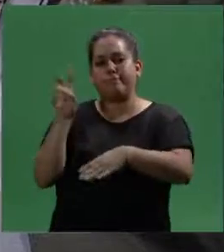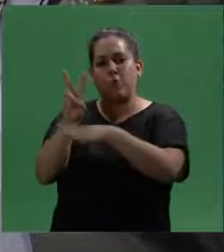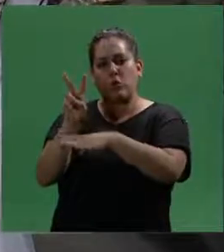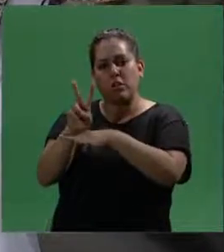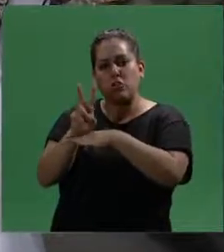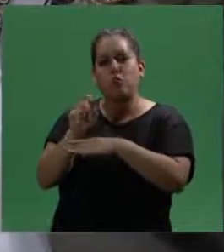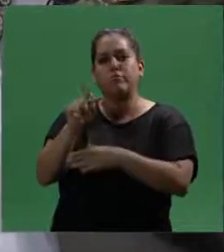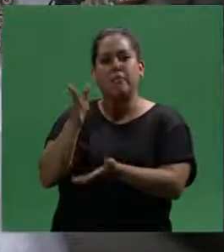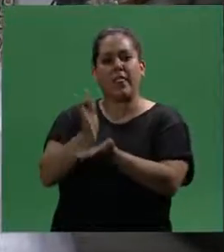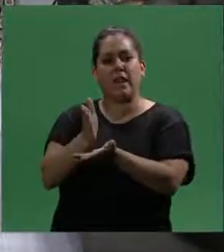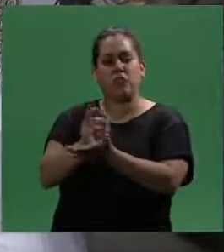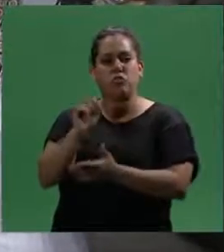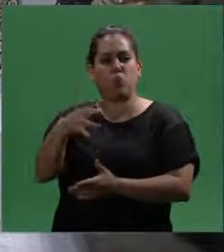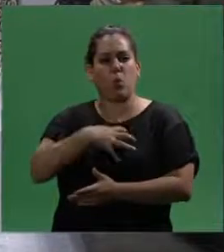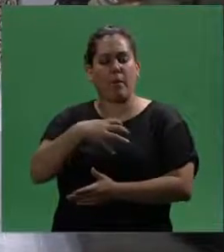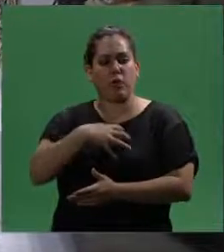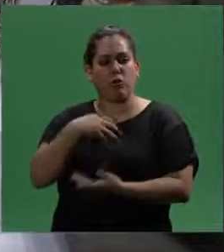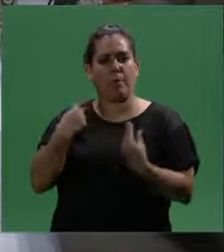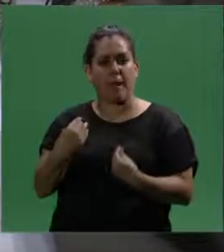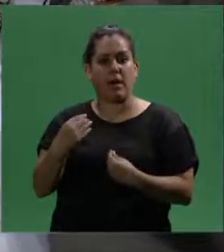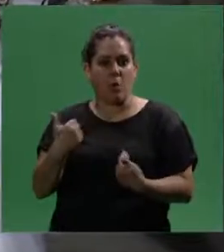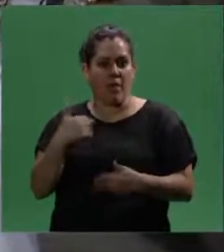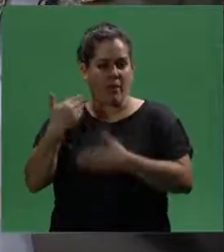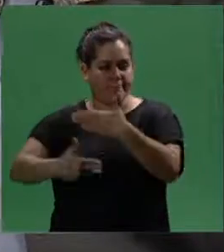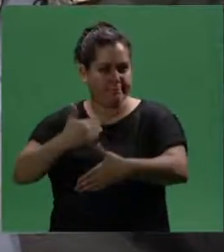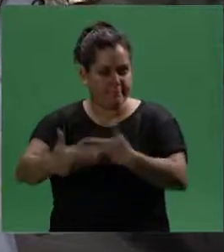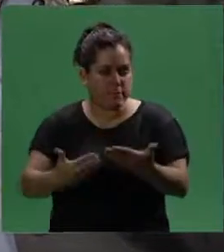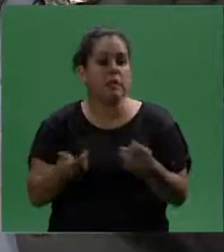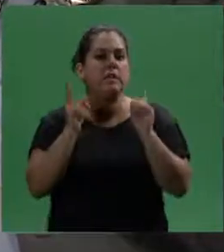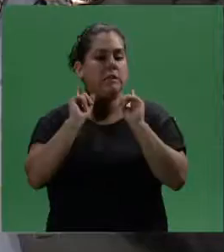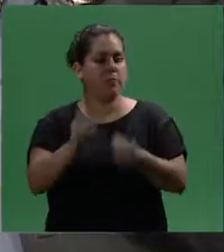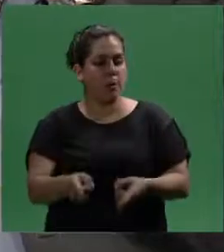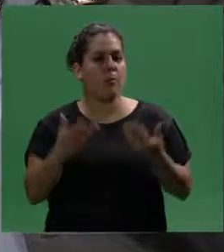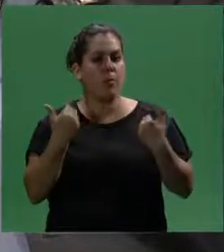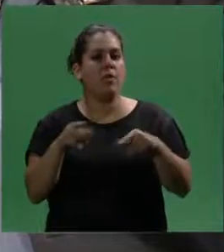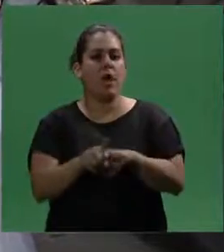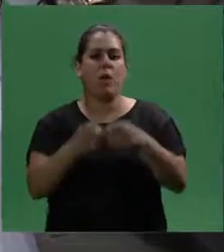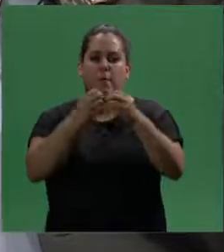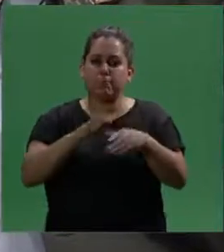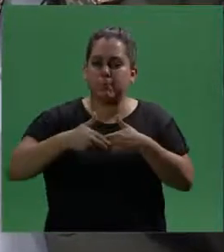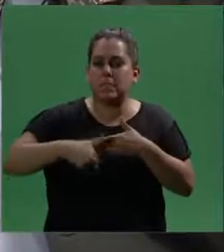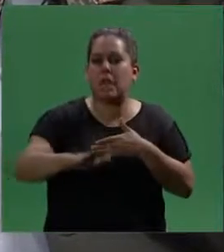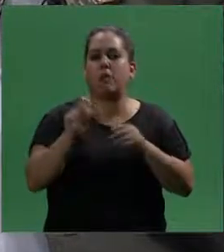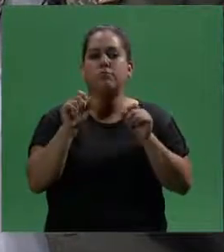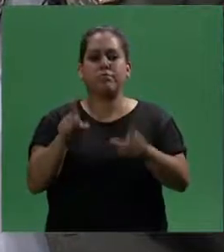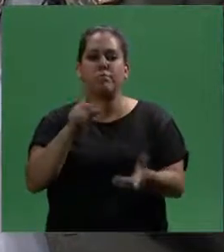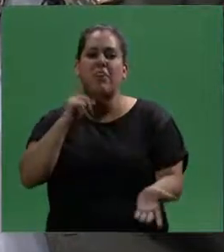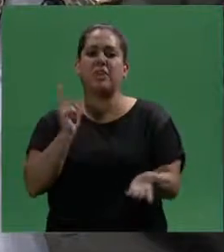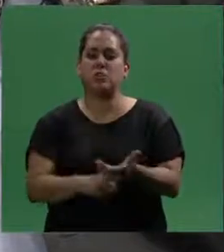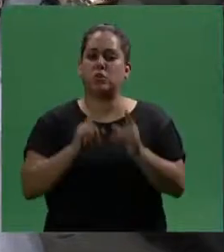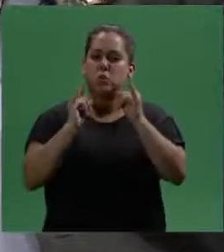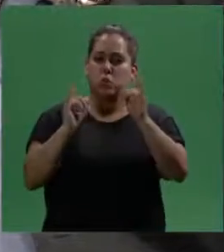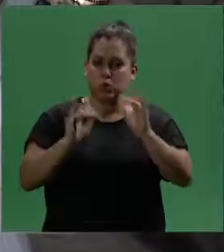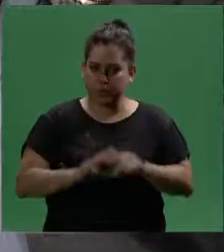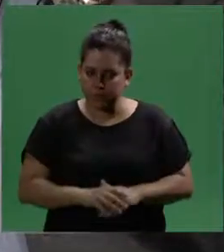protección de esos derechos humanos para que efectivamente los puedan ejercer y a partir de ahí puedan tener su propia toma